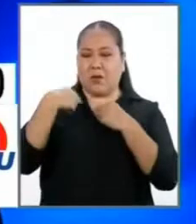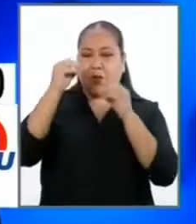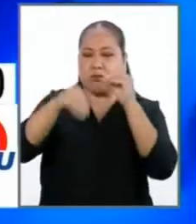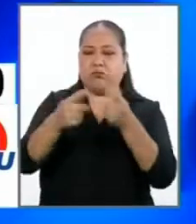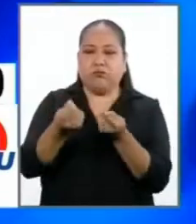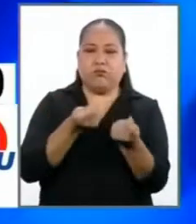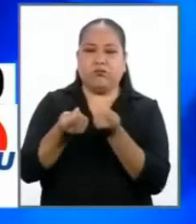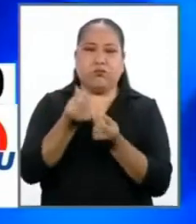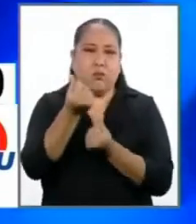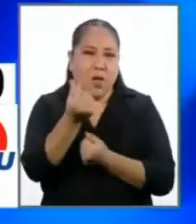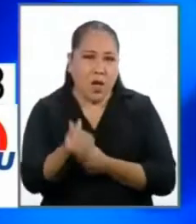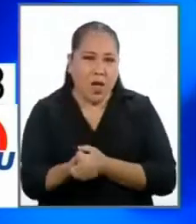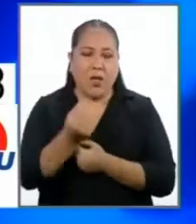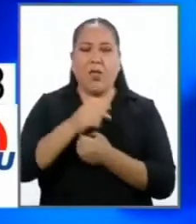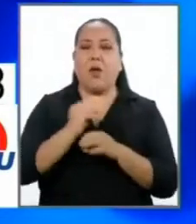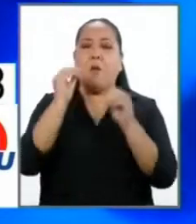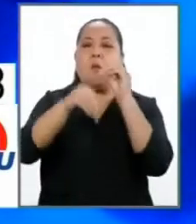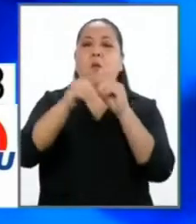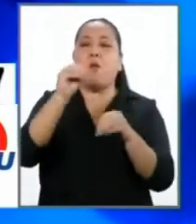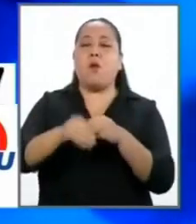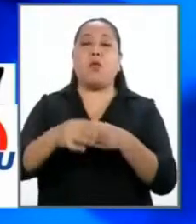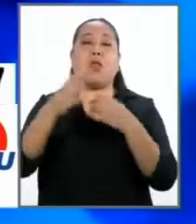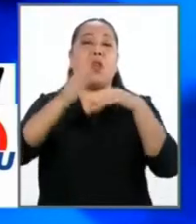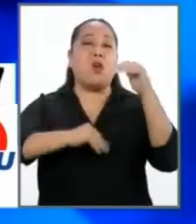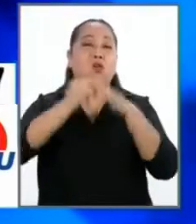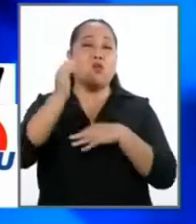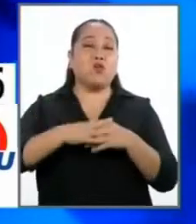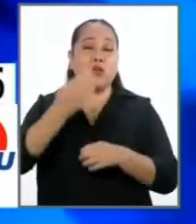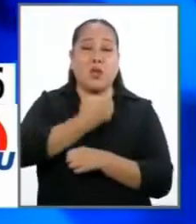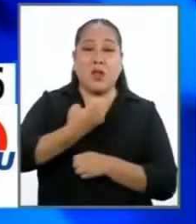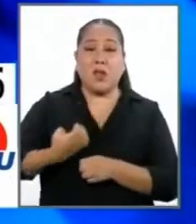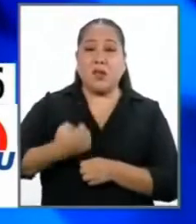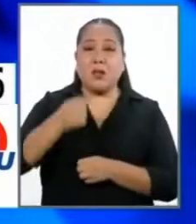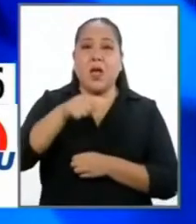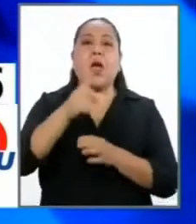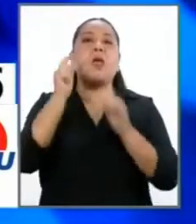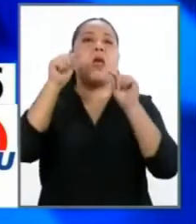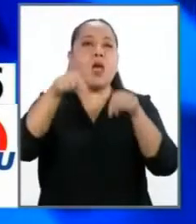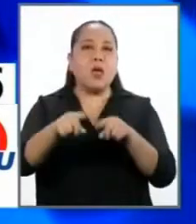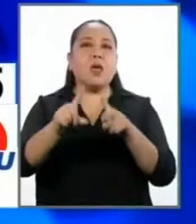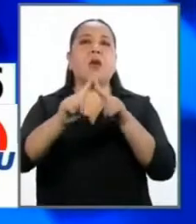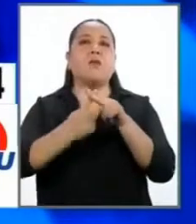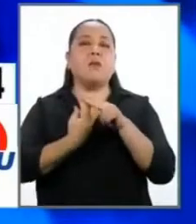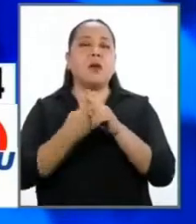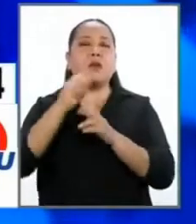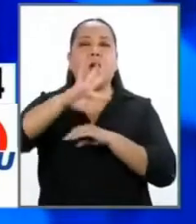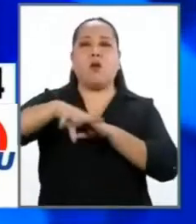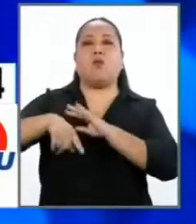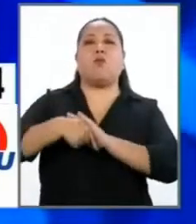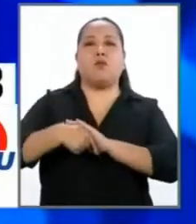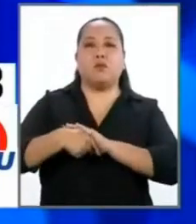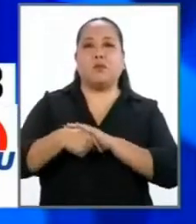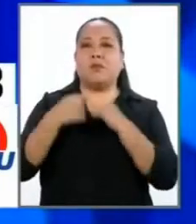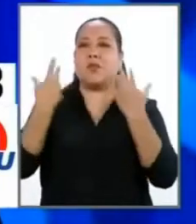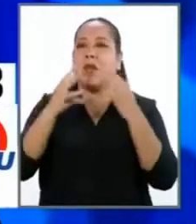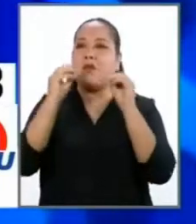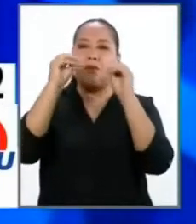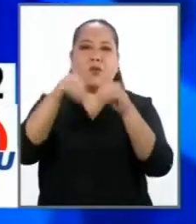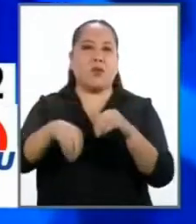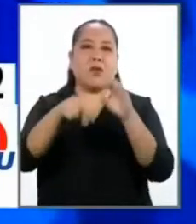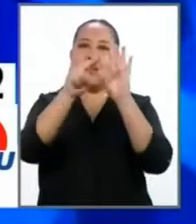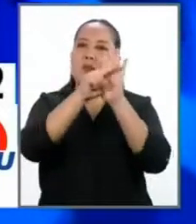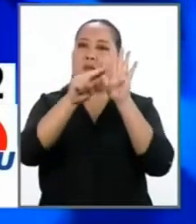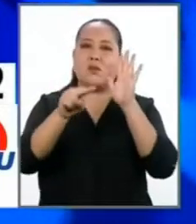donde manejan dinero, en donde adjudican las obras públicas y ahí es donde se genera la corrupción. Vamos a emitir las